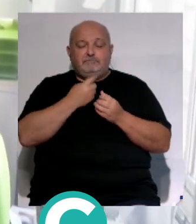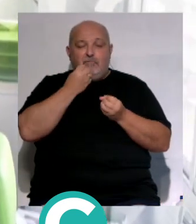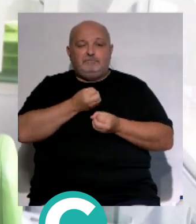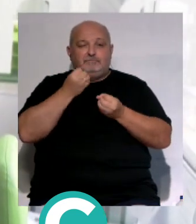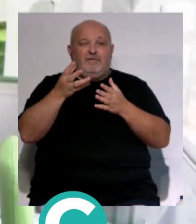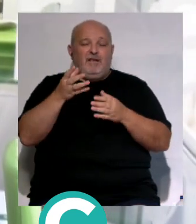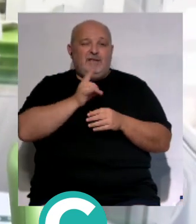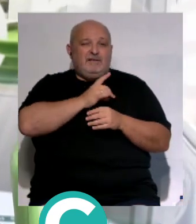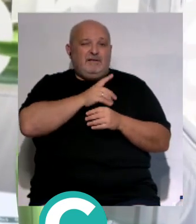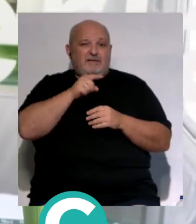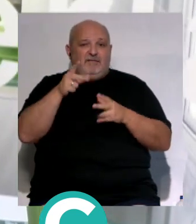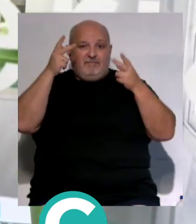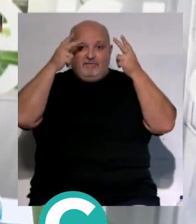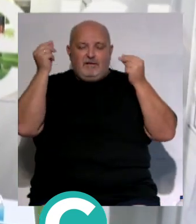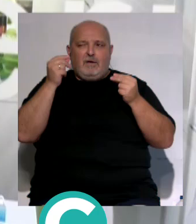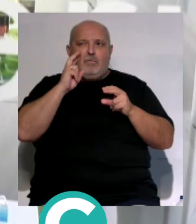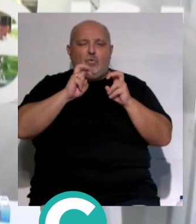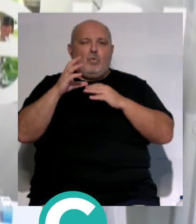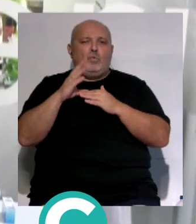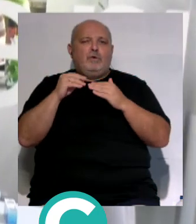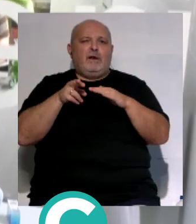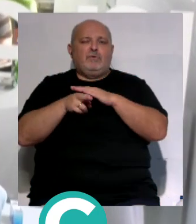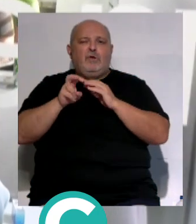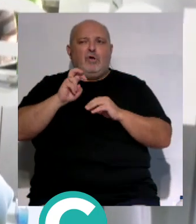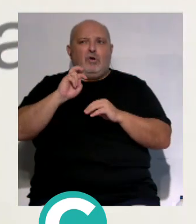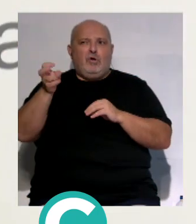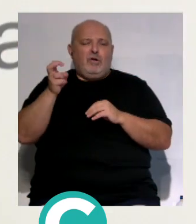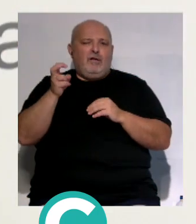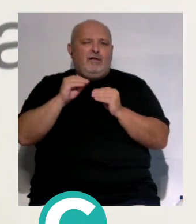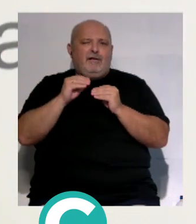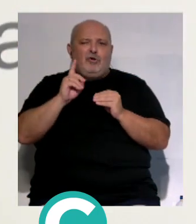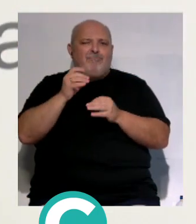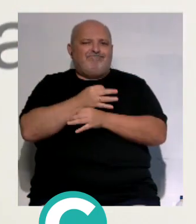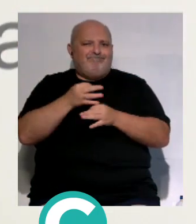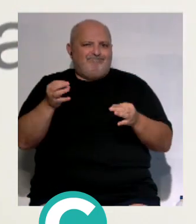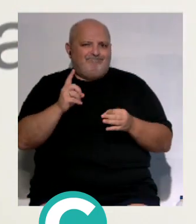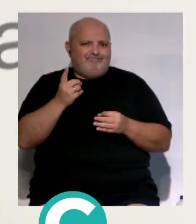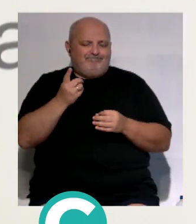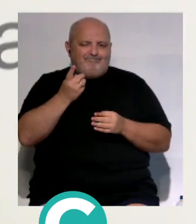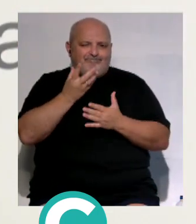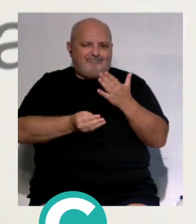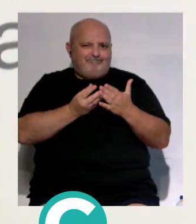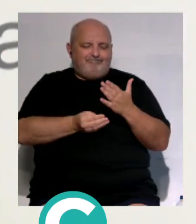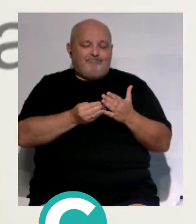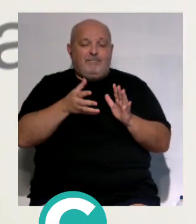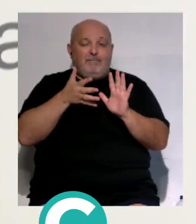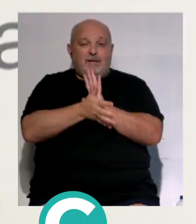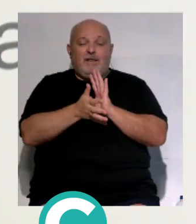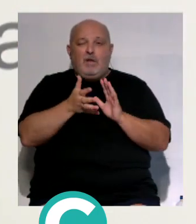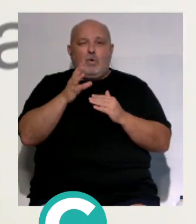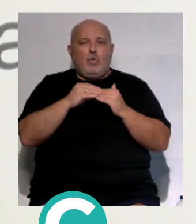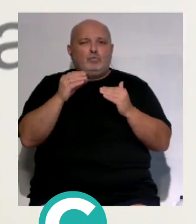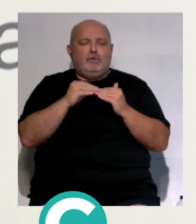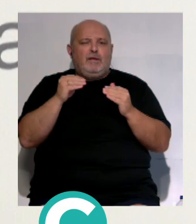criticado, desde el sindicato de enfermería se están usando recursos asistenciales de forma inapropiada. En este sentido explican que están